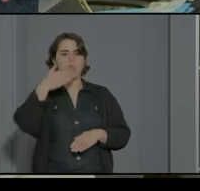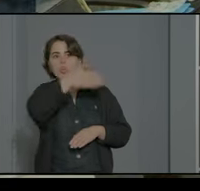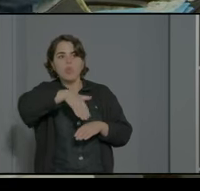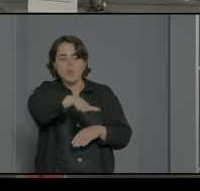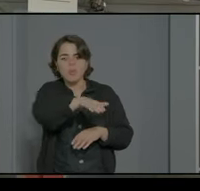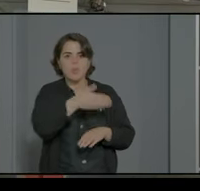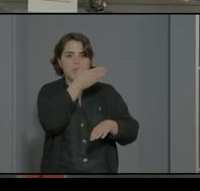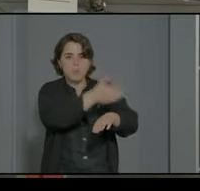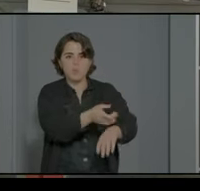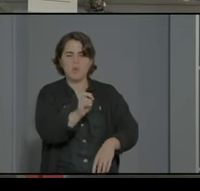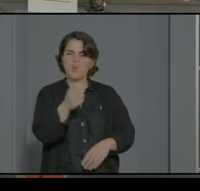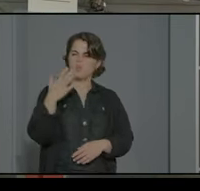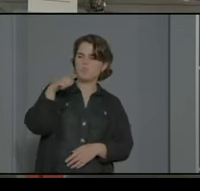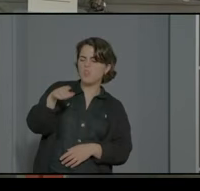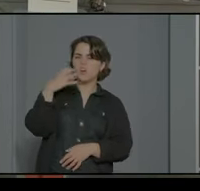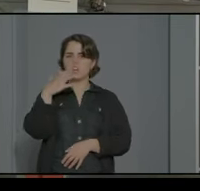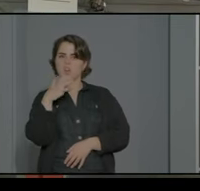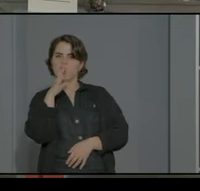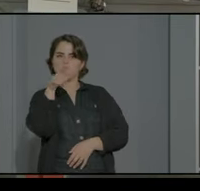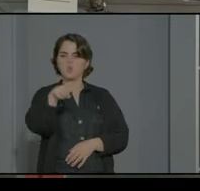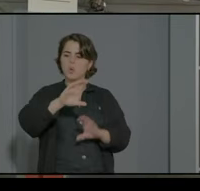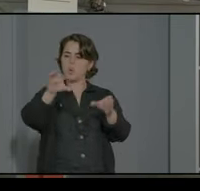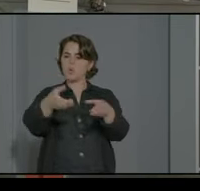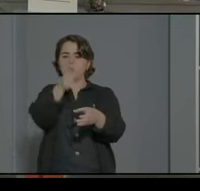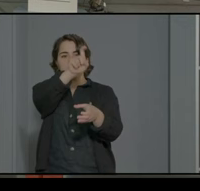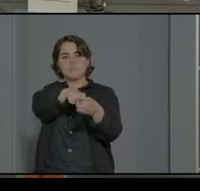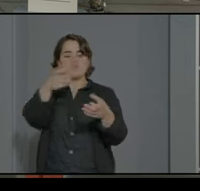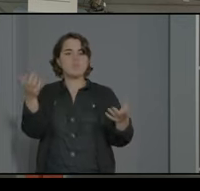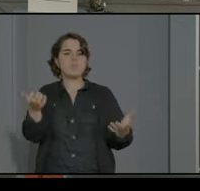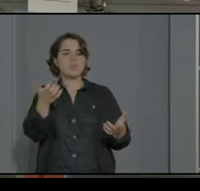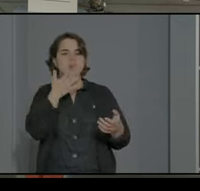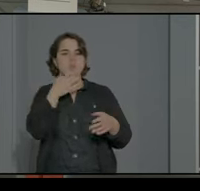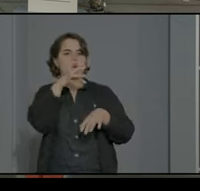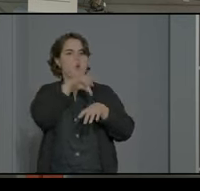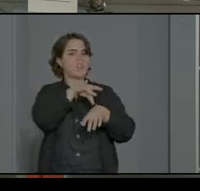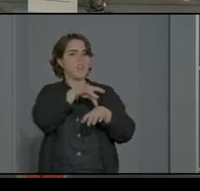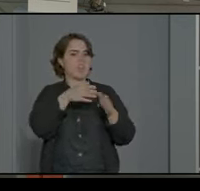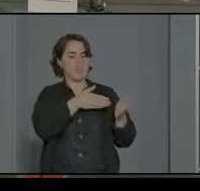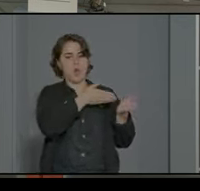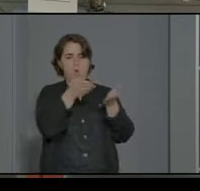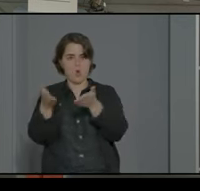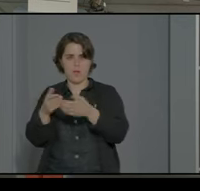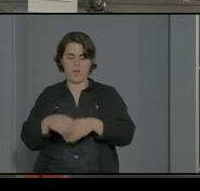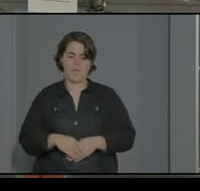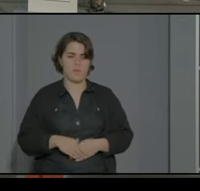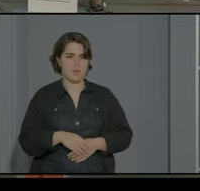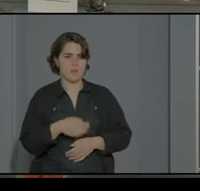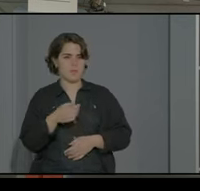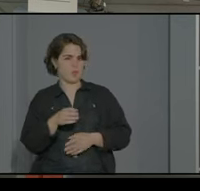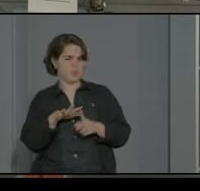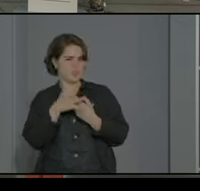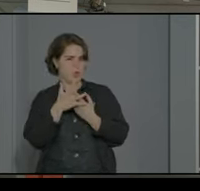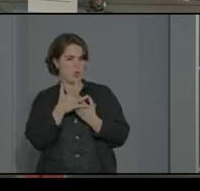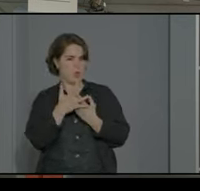es un poco raro porque usted está en un equipo de orientación veis la paradoja ¿no?